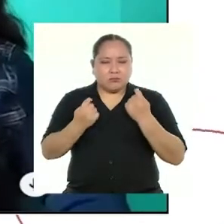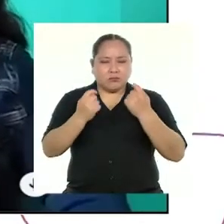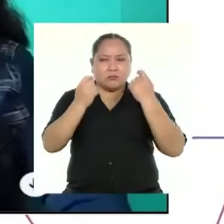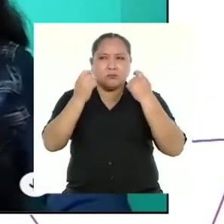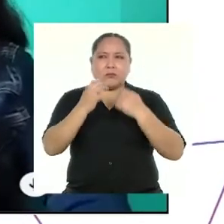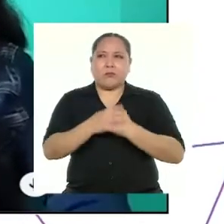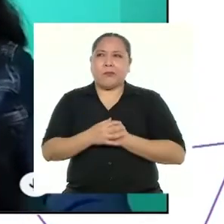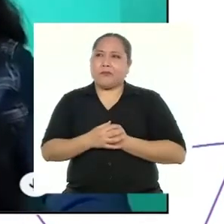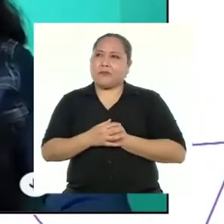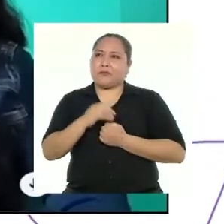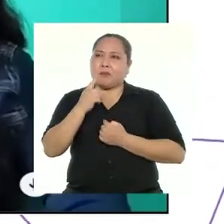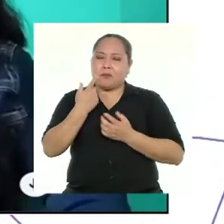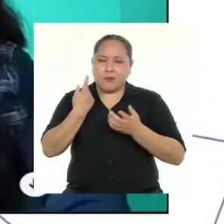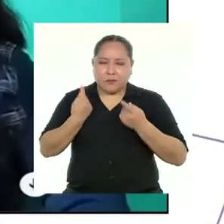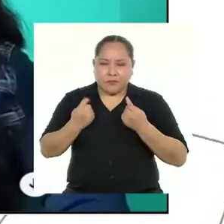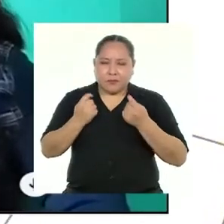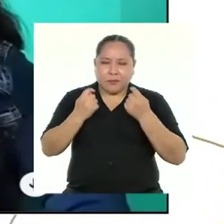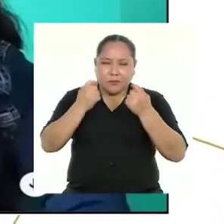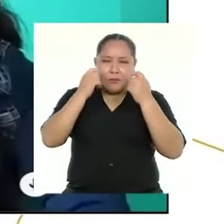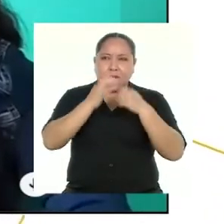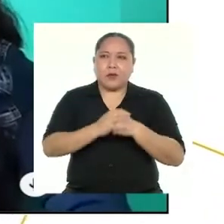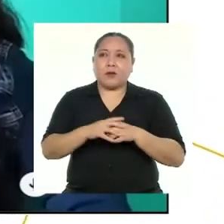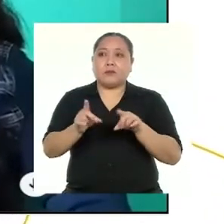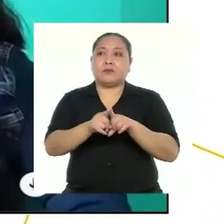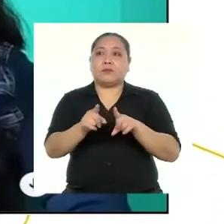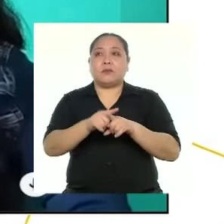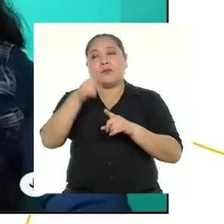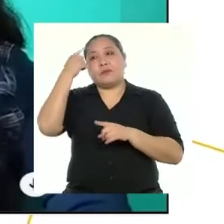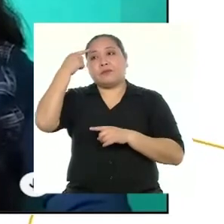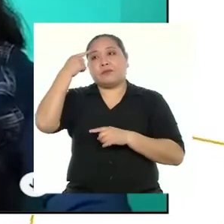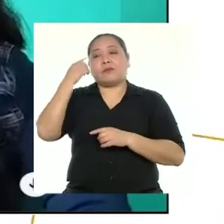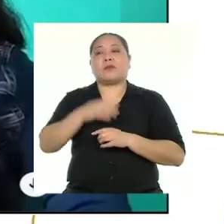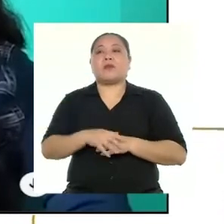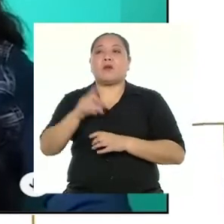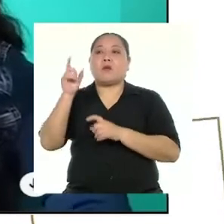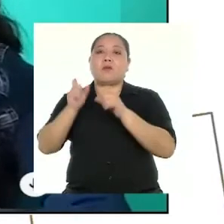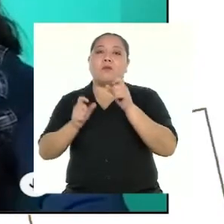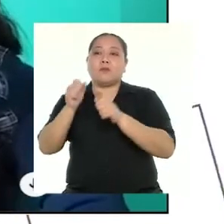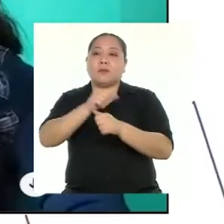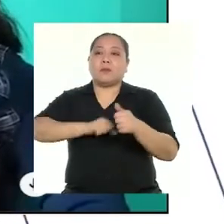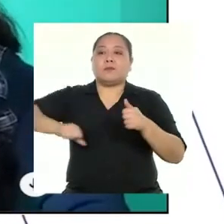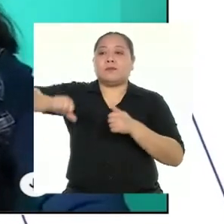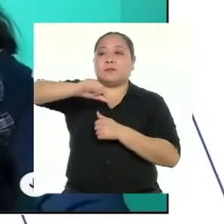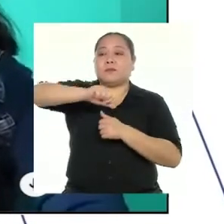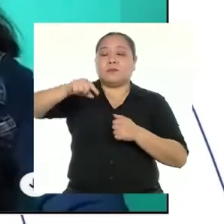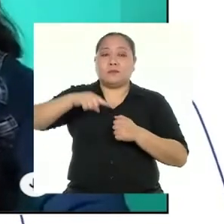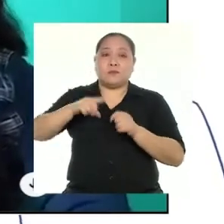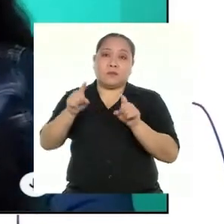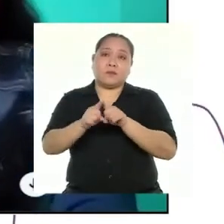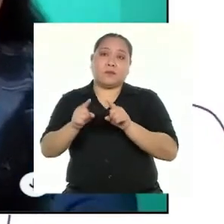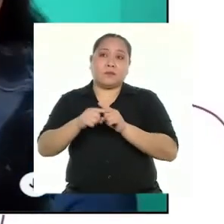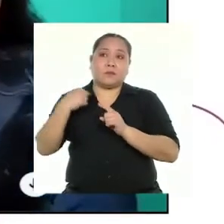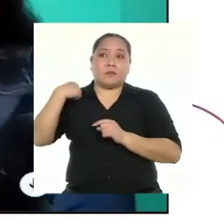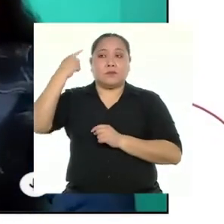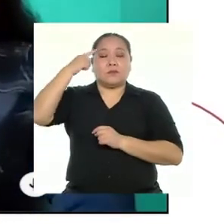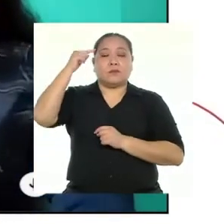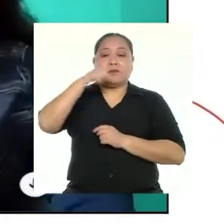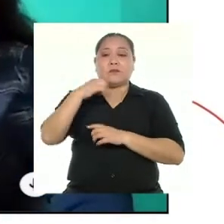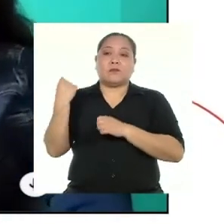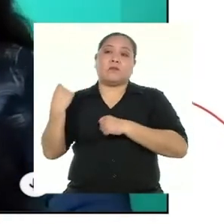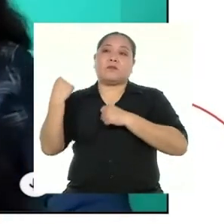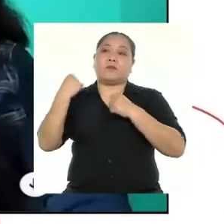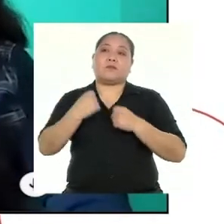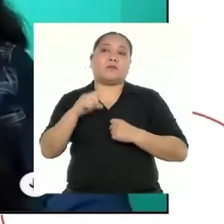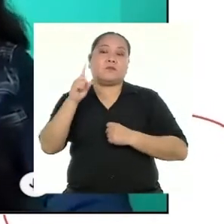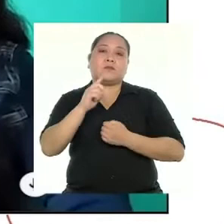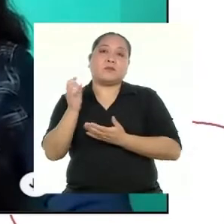y la perseverancia. También considero que soy una persona optimista, por lo tanto considero que esas son mis fortalezas, las